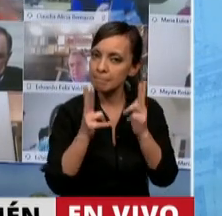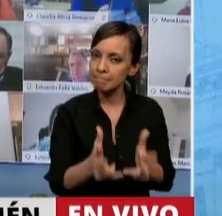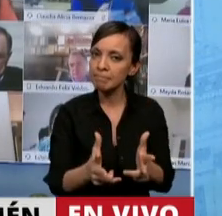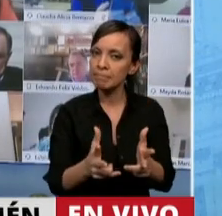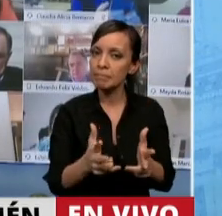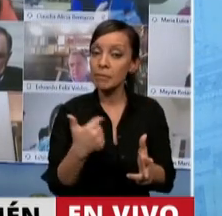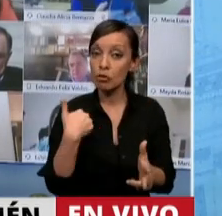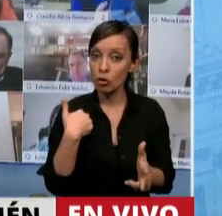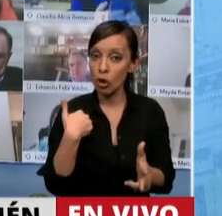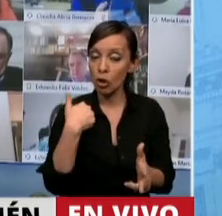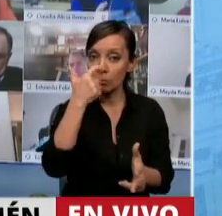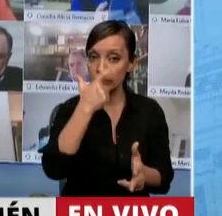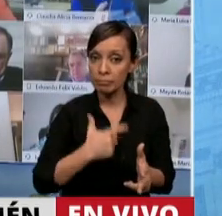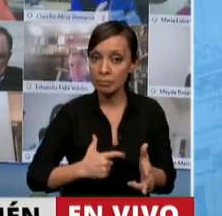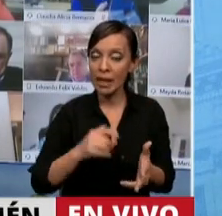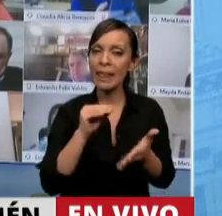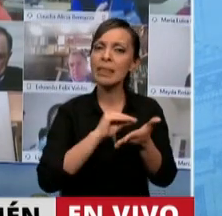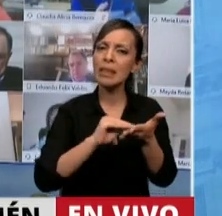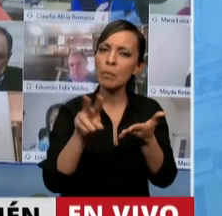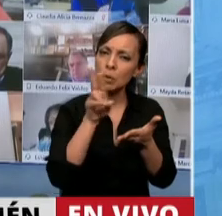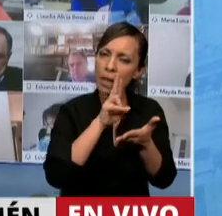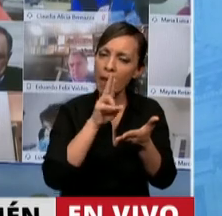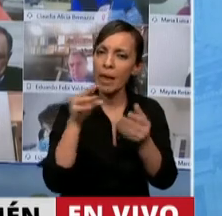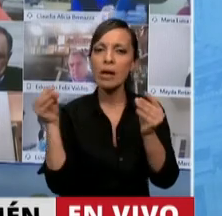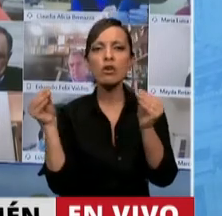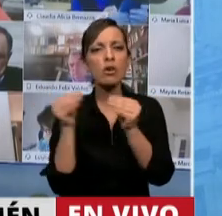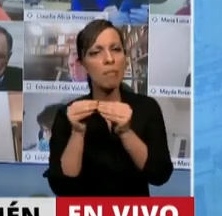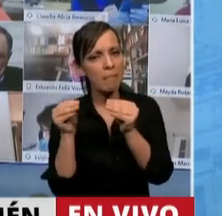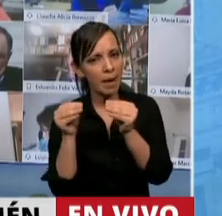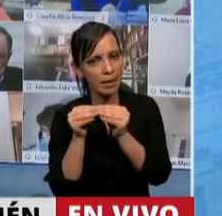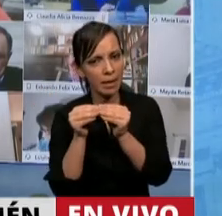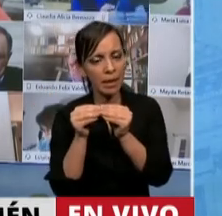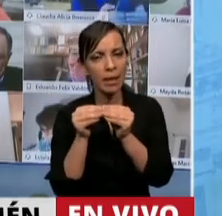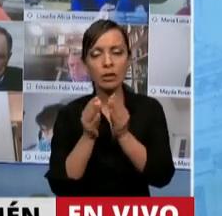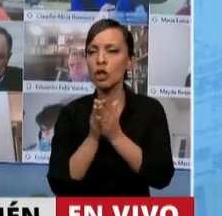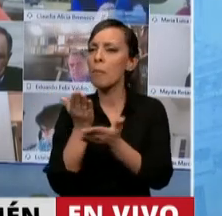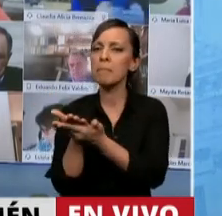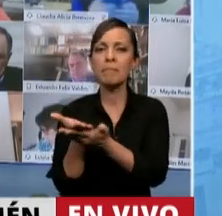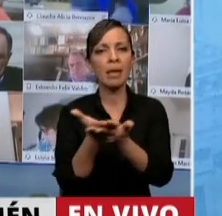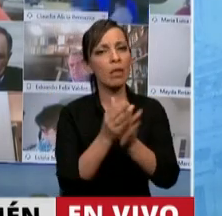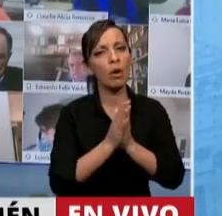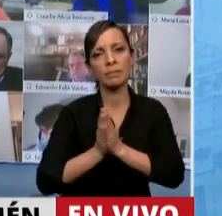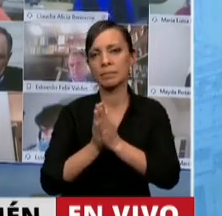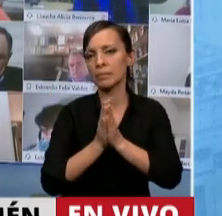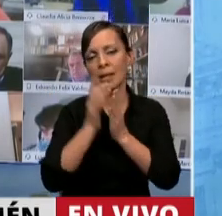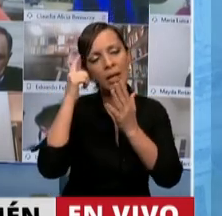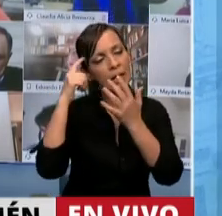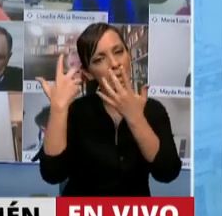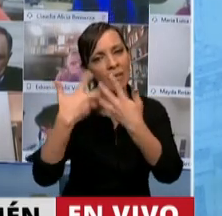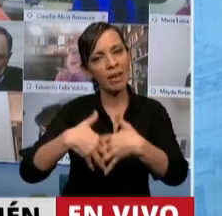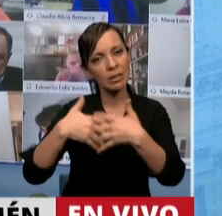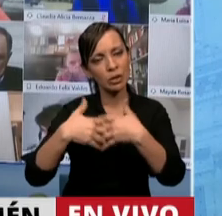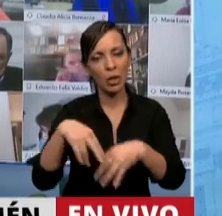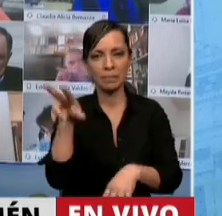como diputada, como compañera, como colega, llamo a la reflexión a los diputados y